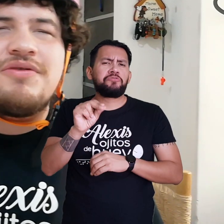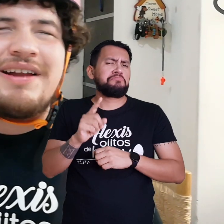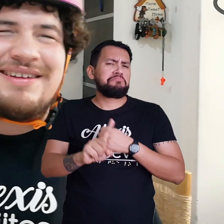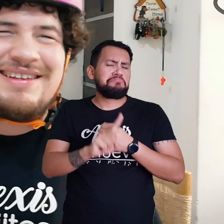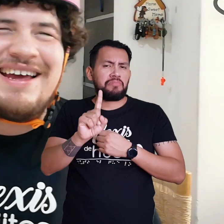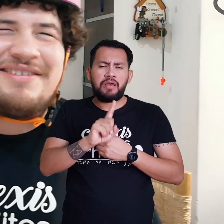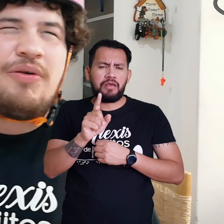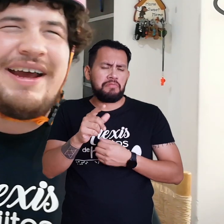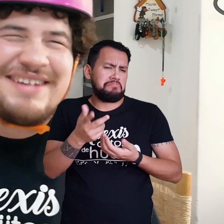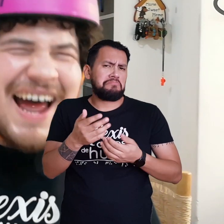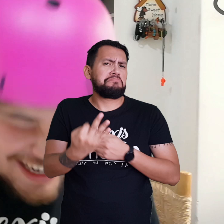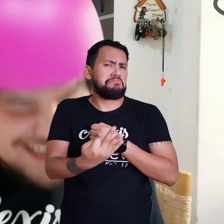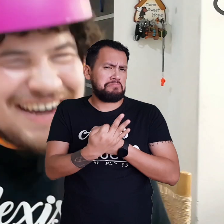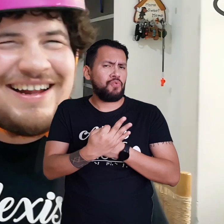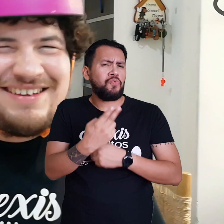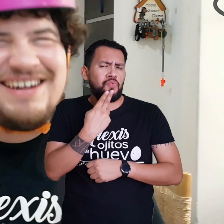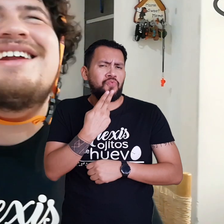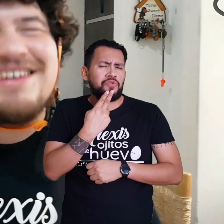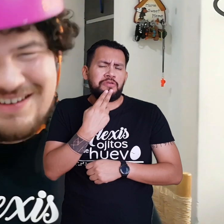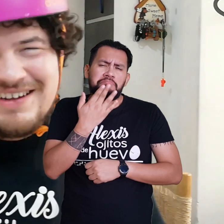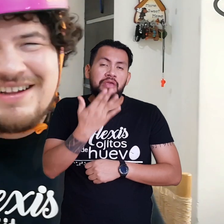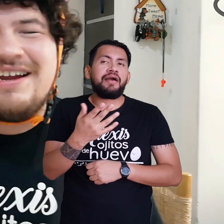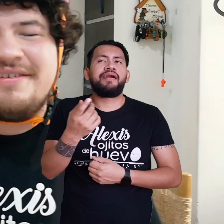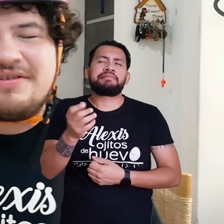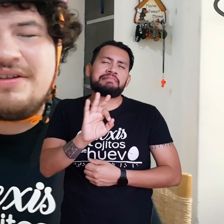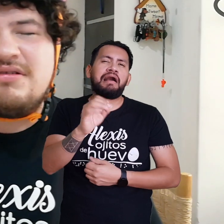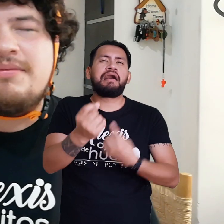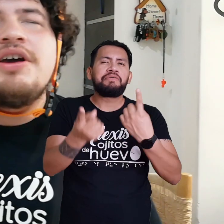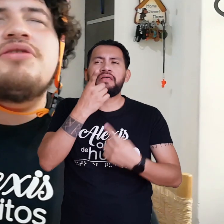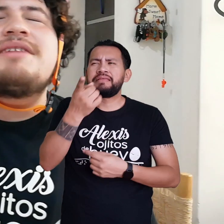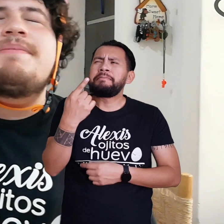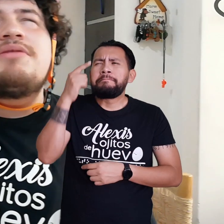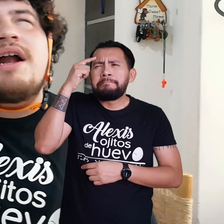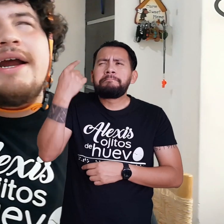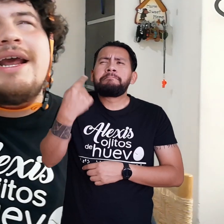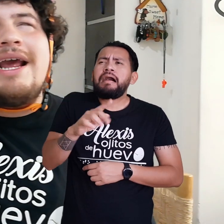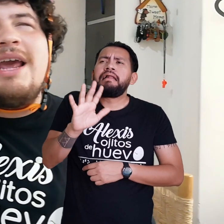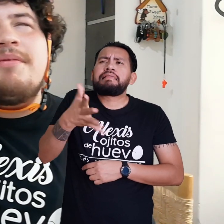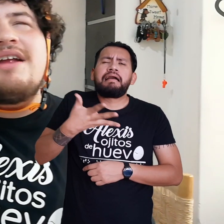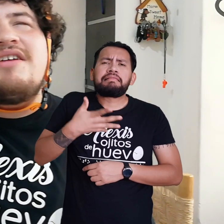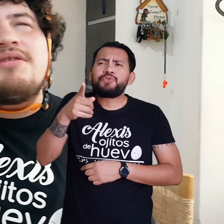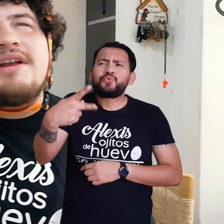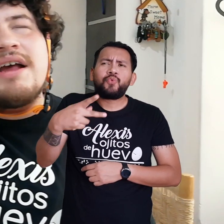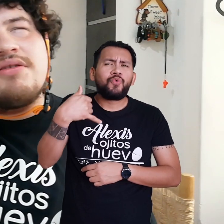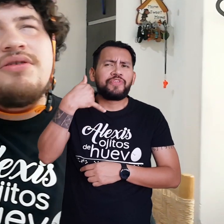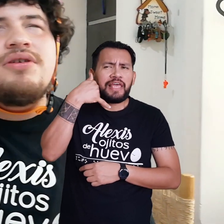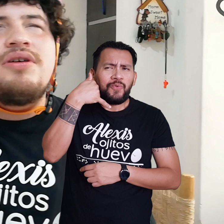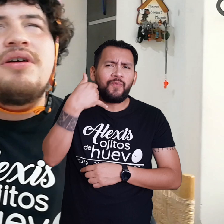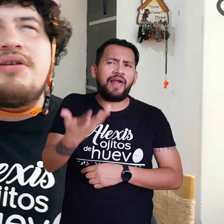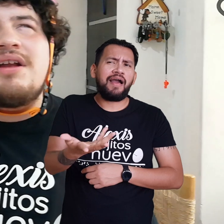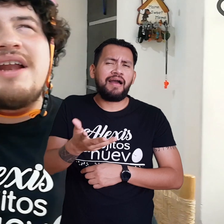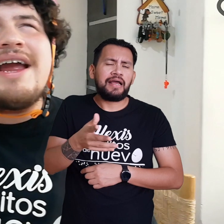más profundo De las entrañas Lo que sale De las entrañas De Alexis ojitos de boys Y ustedes me preguntarán ¿Y por qué chingueos el casco?